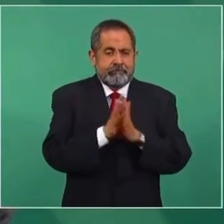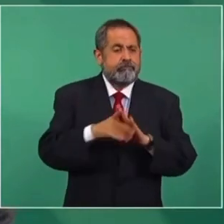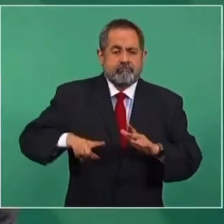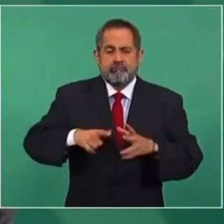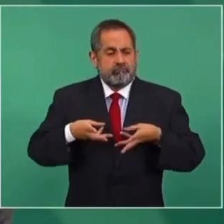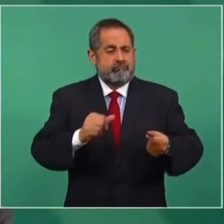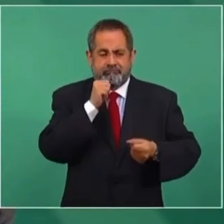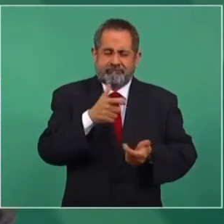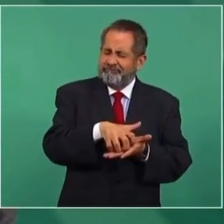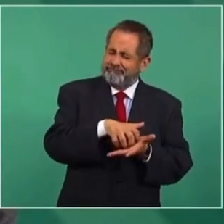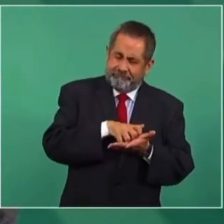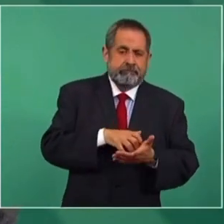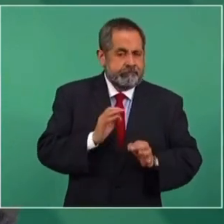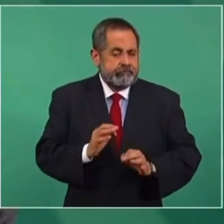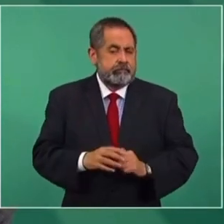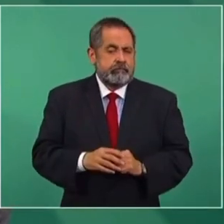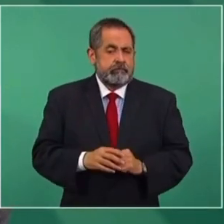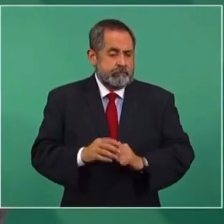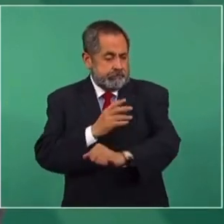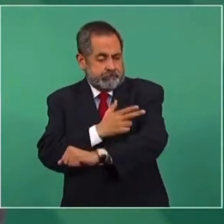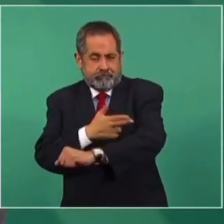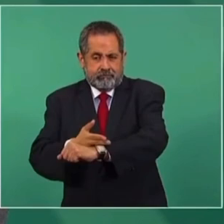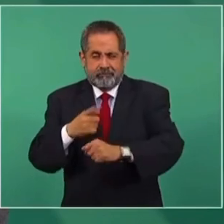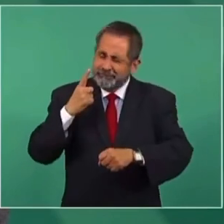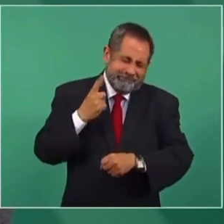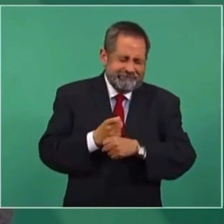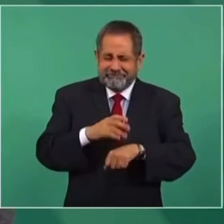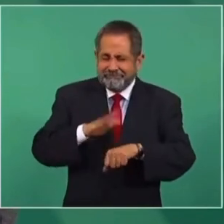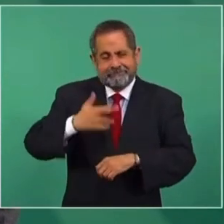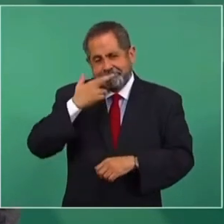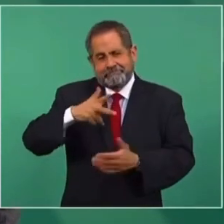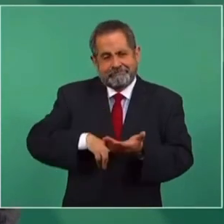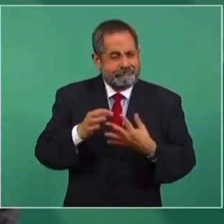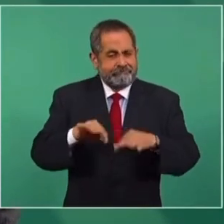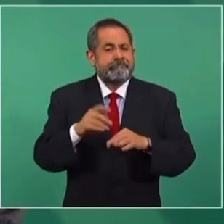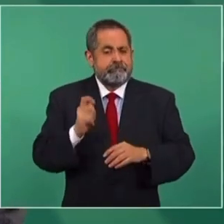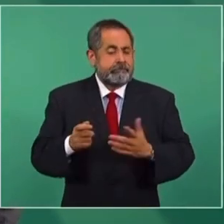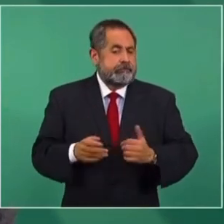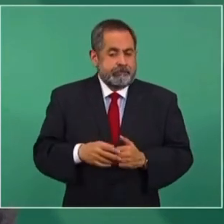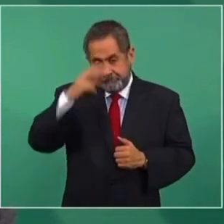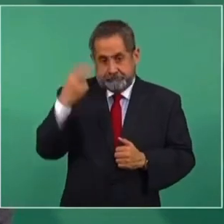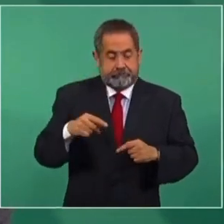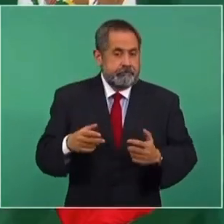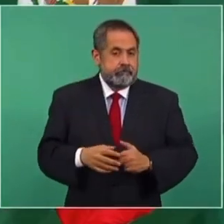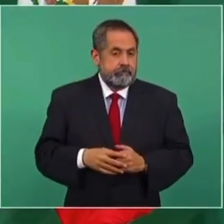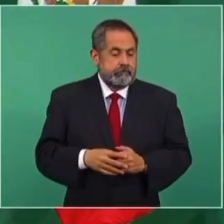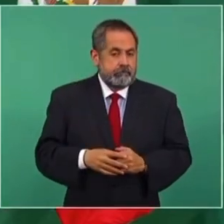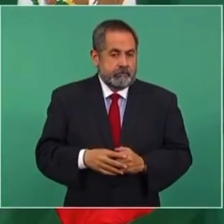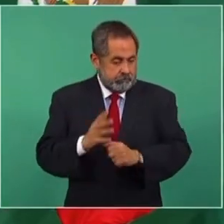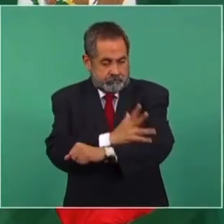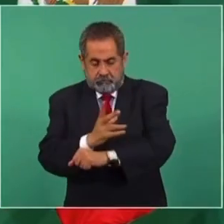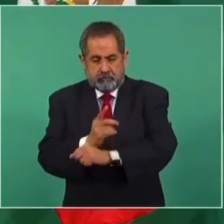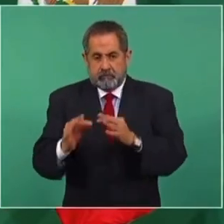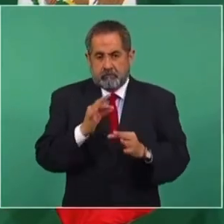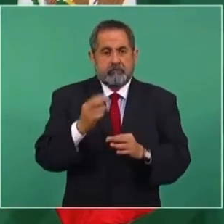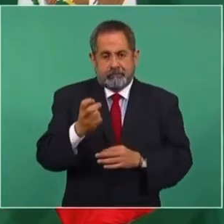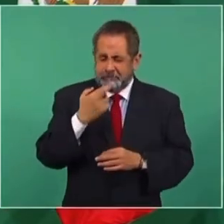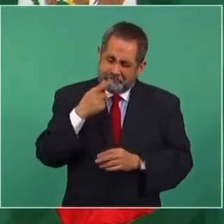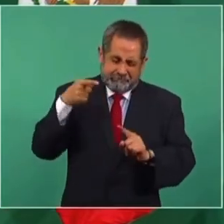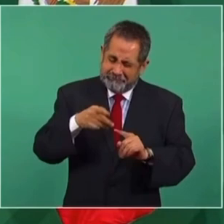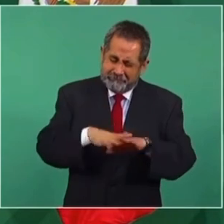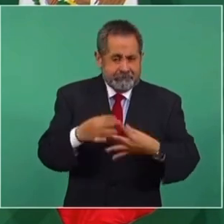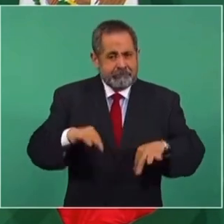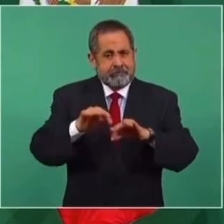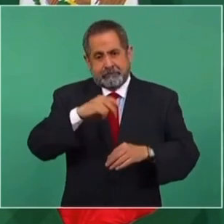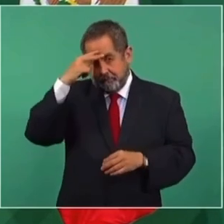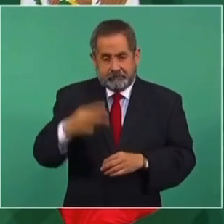gobiernos austeros. La honestidad es la mayor riqueza de México, la honestidad es la